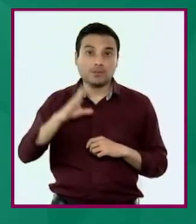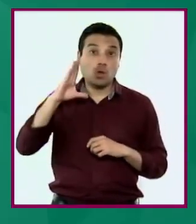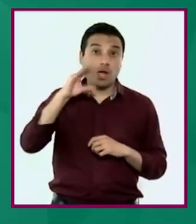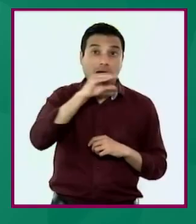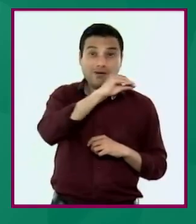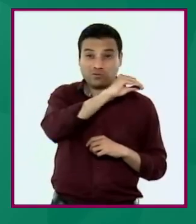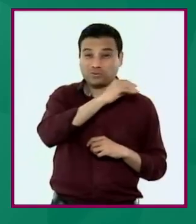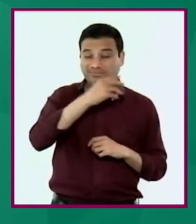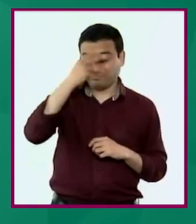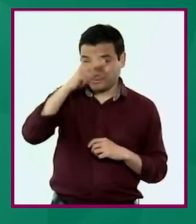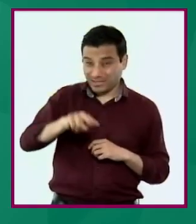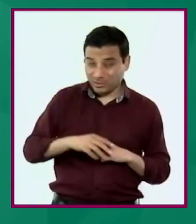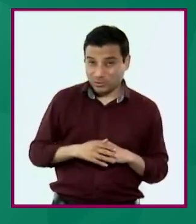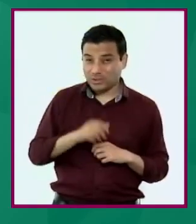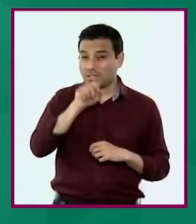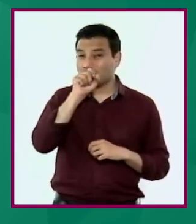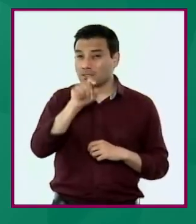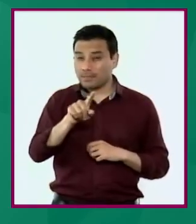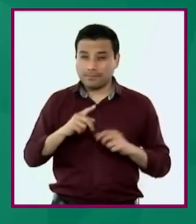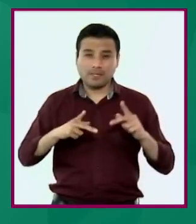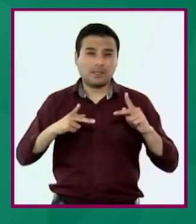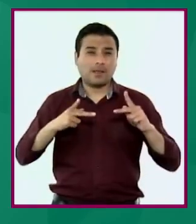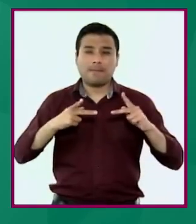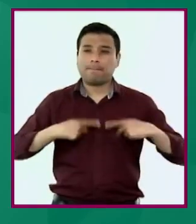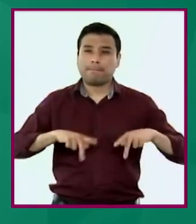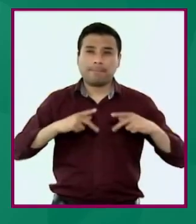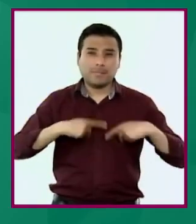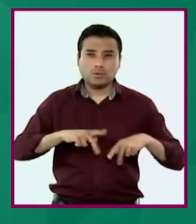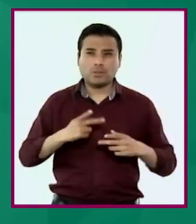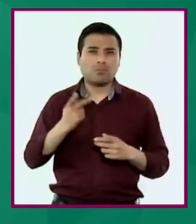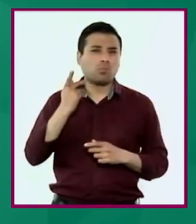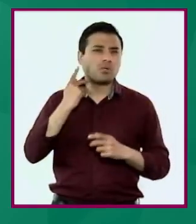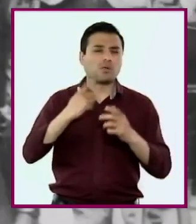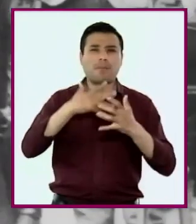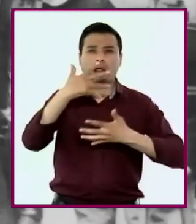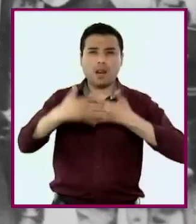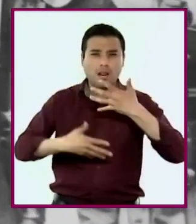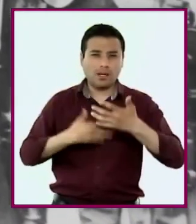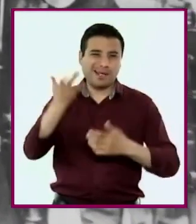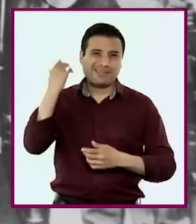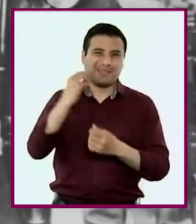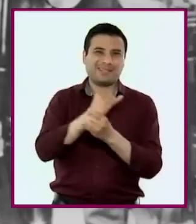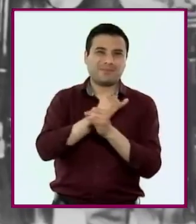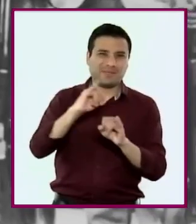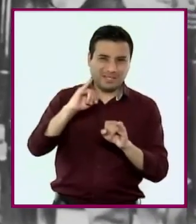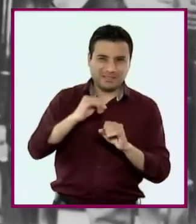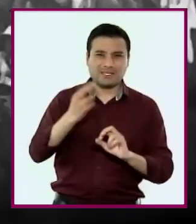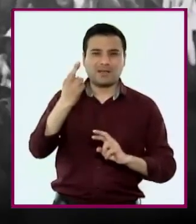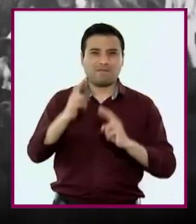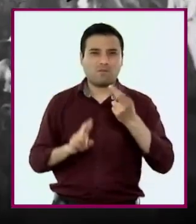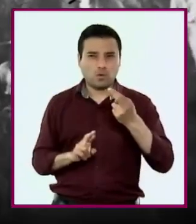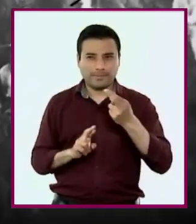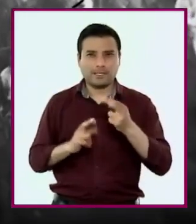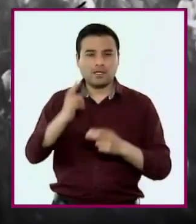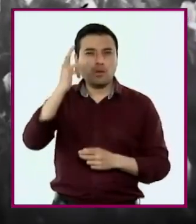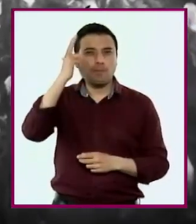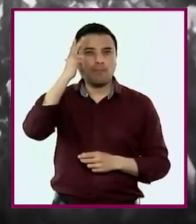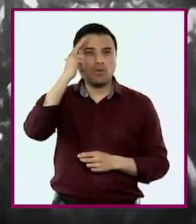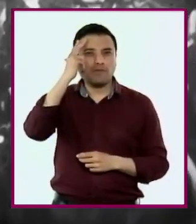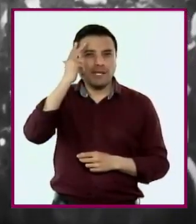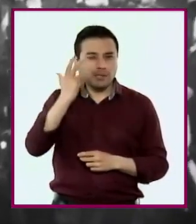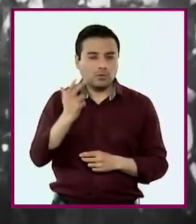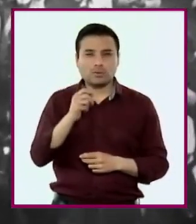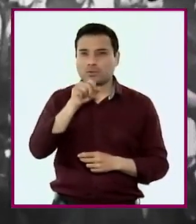y afrodescendientes en los movimientos sociales y políticos como la independencia, la reforma,